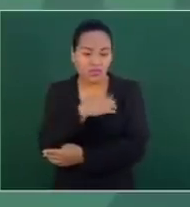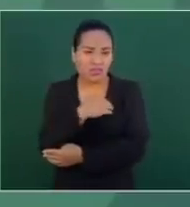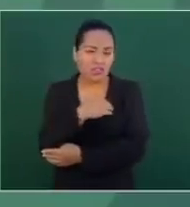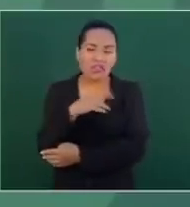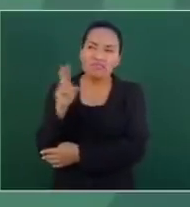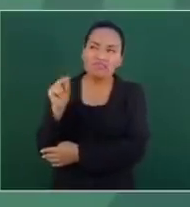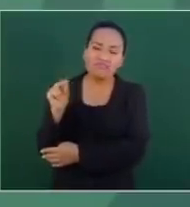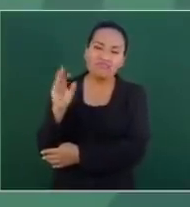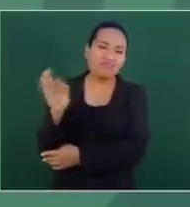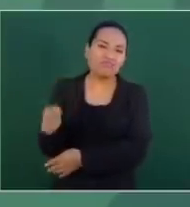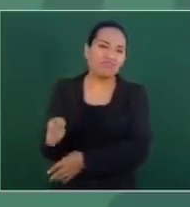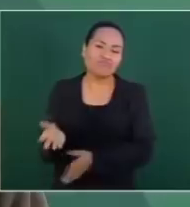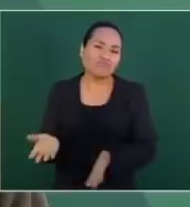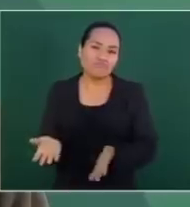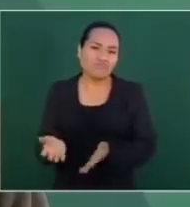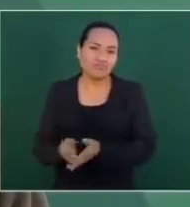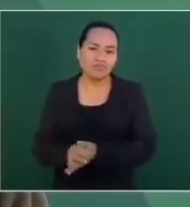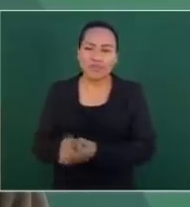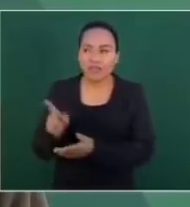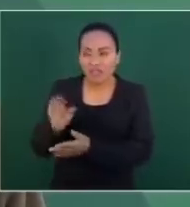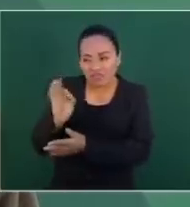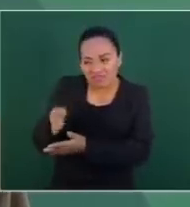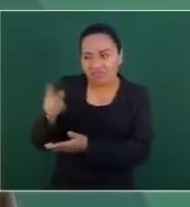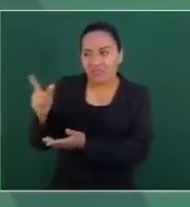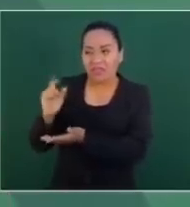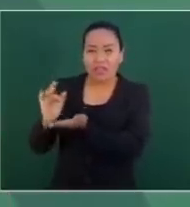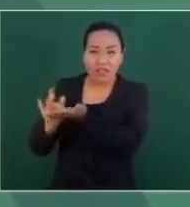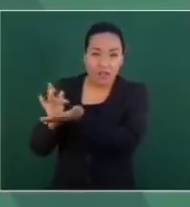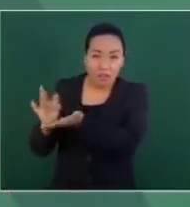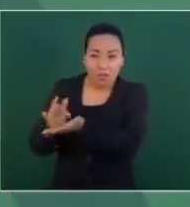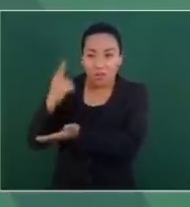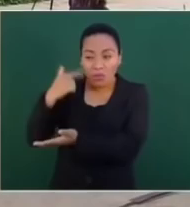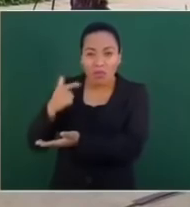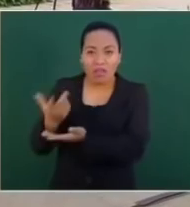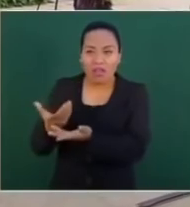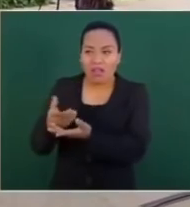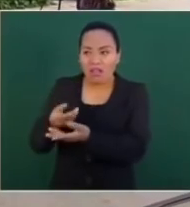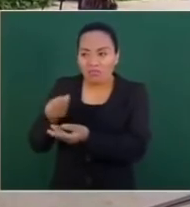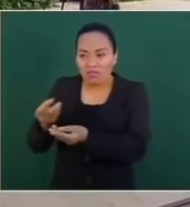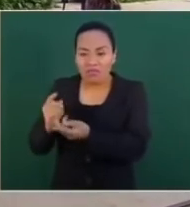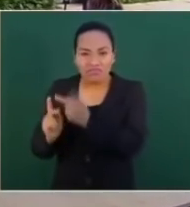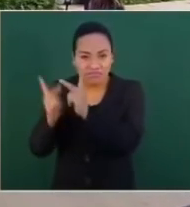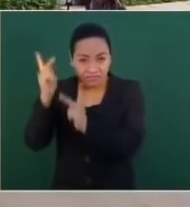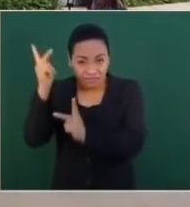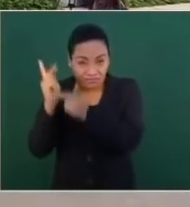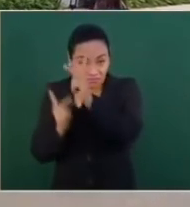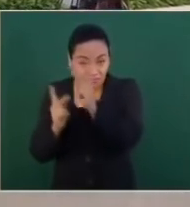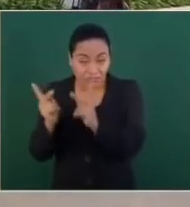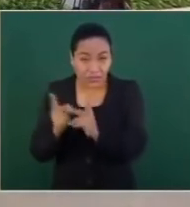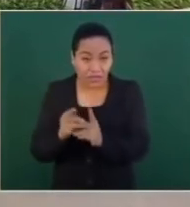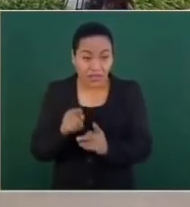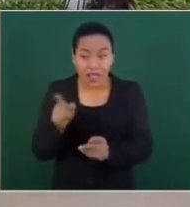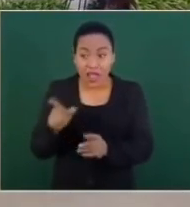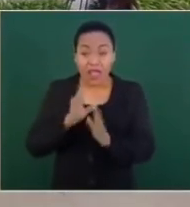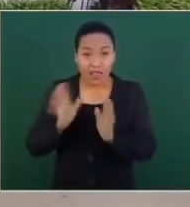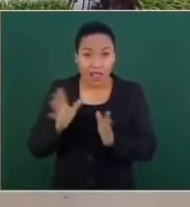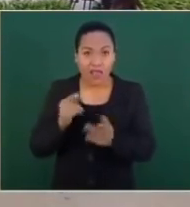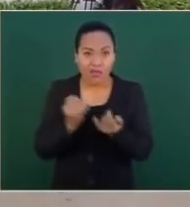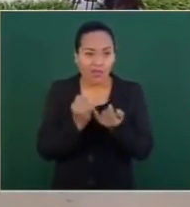apoyo del gobierno. No tienen nada que ver con el programa Sembrando Vida,